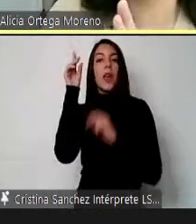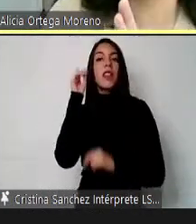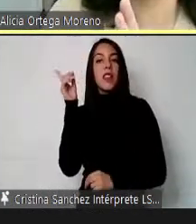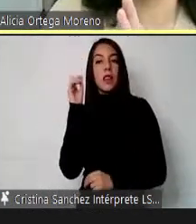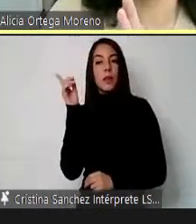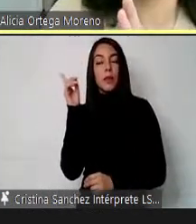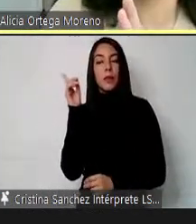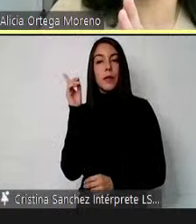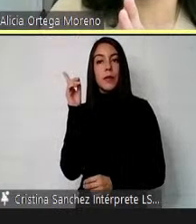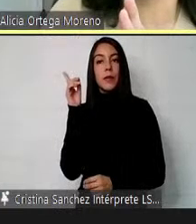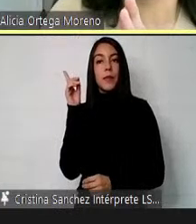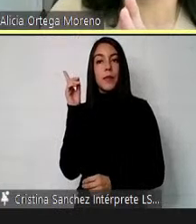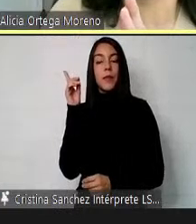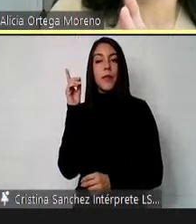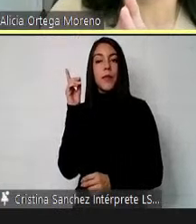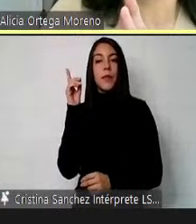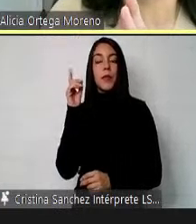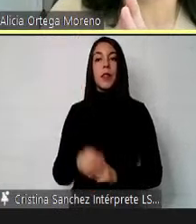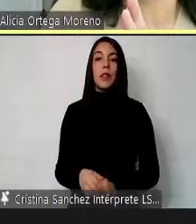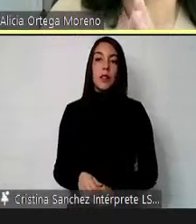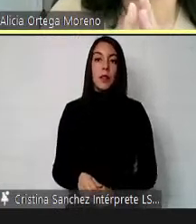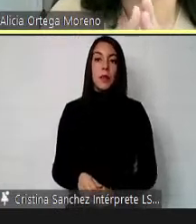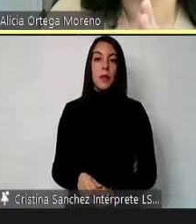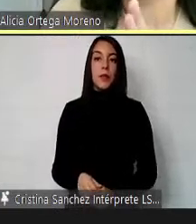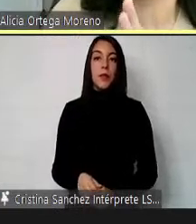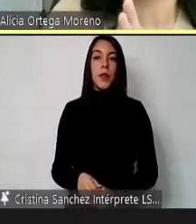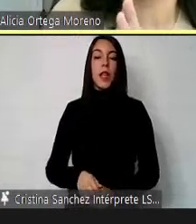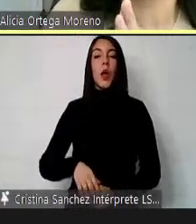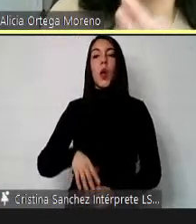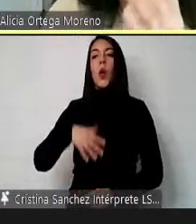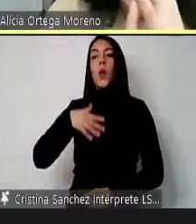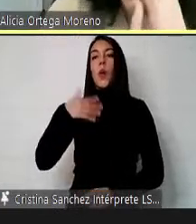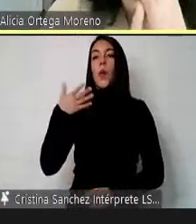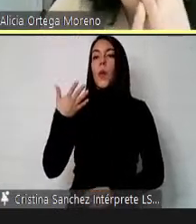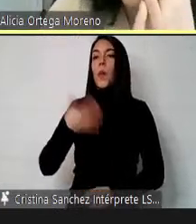existe un importante